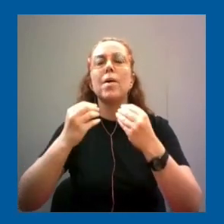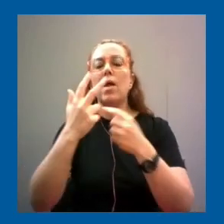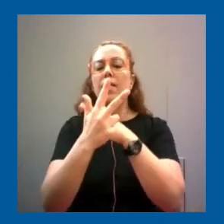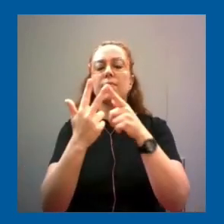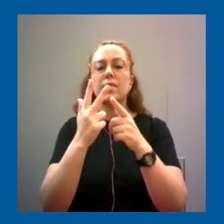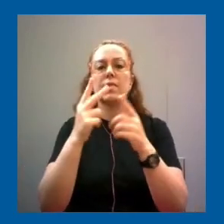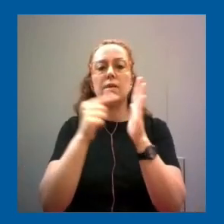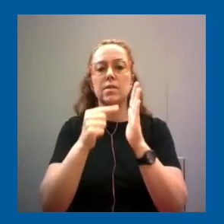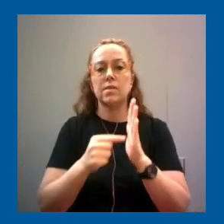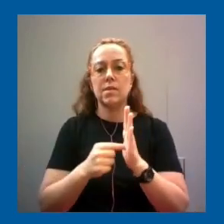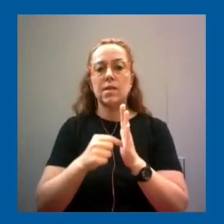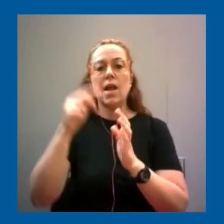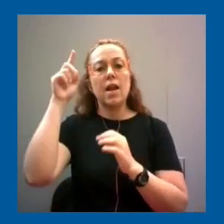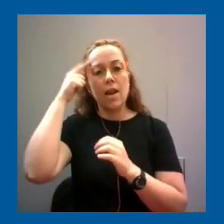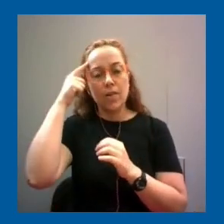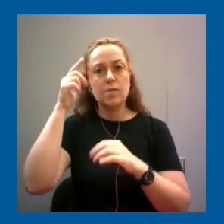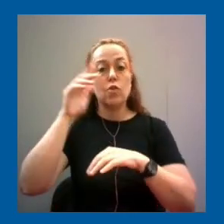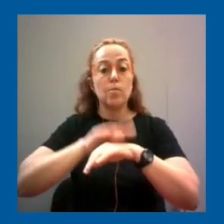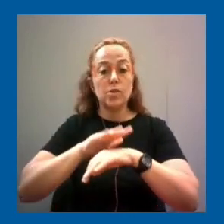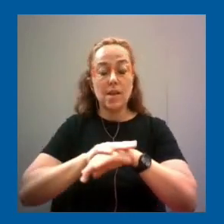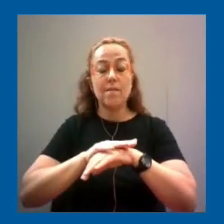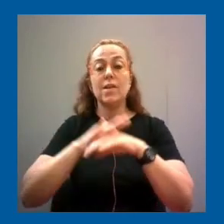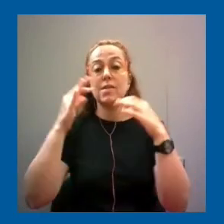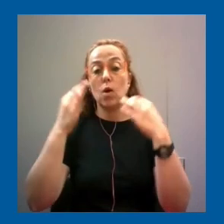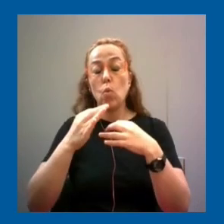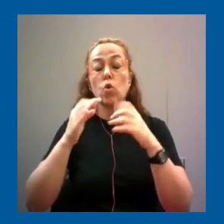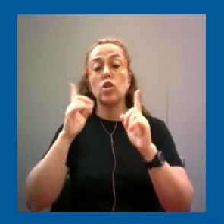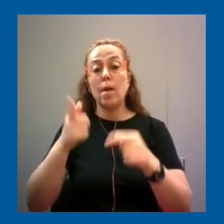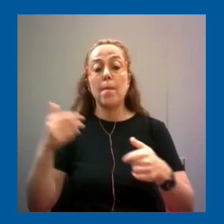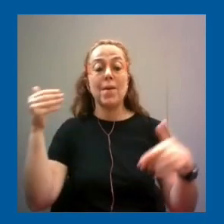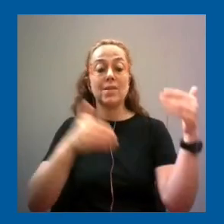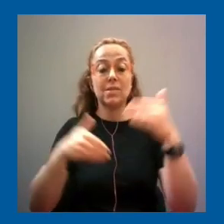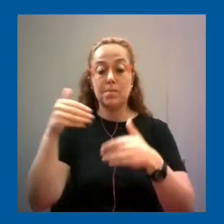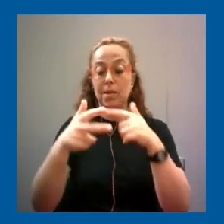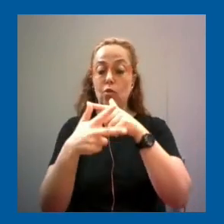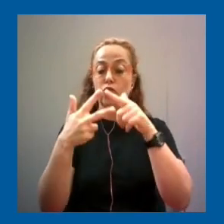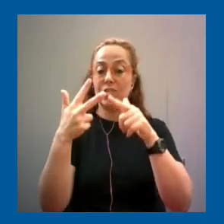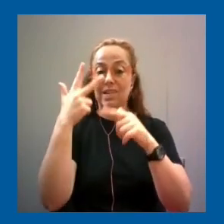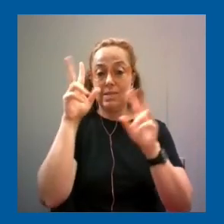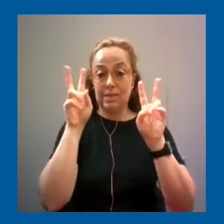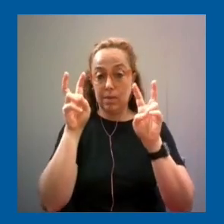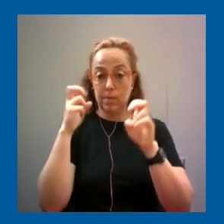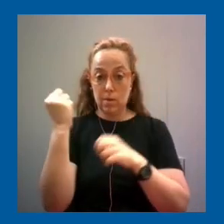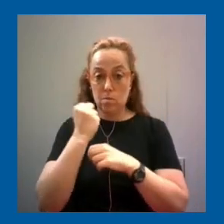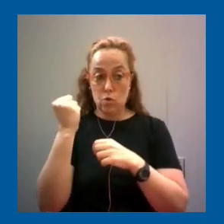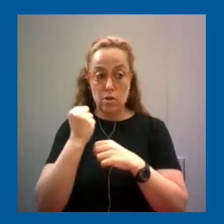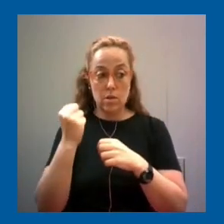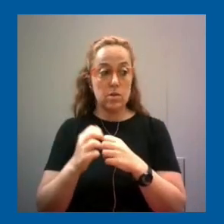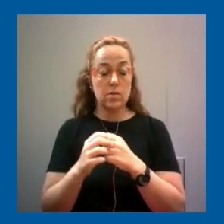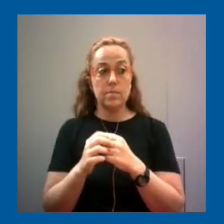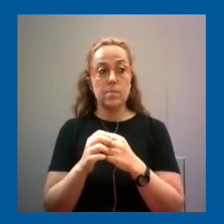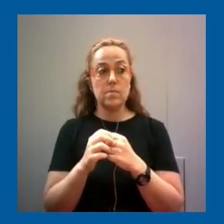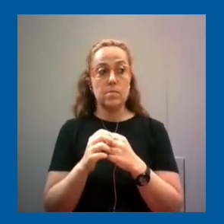reflexivo, el uso responsable y seguro y el uso creativo y participativo. Y, bueno, y eso es